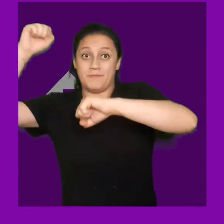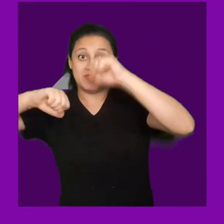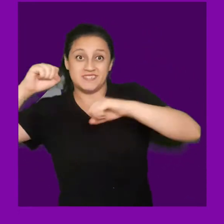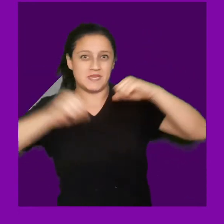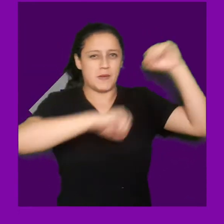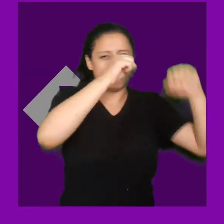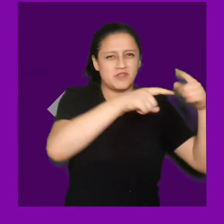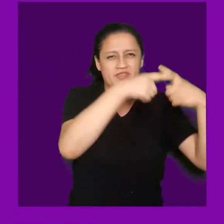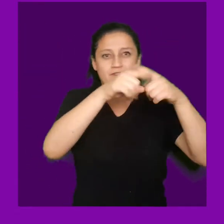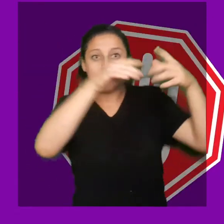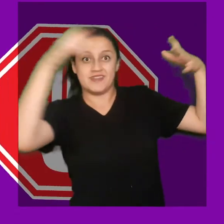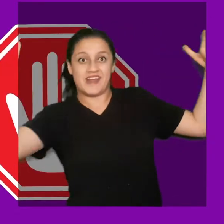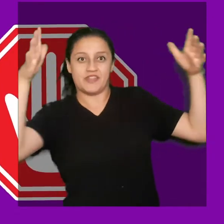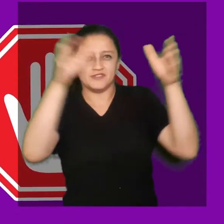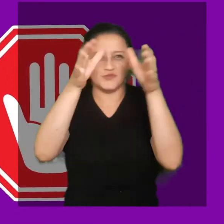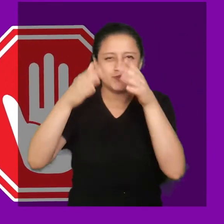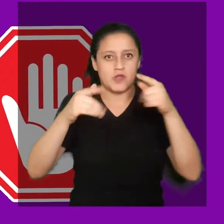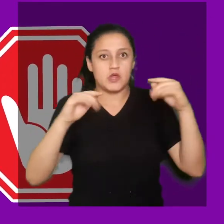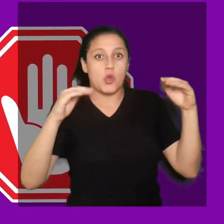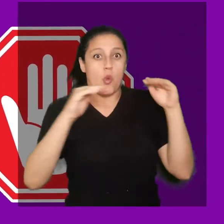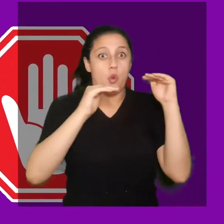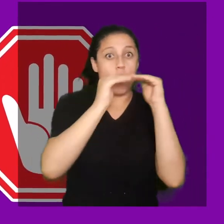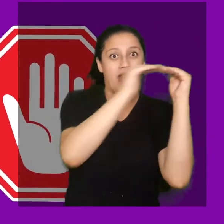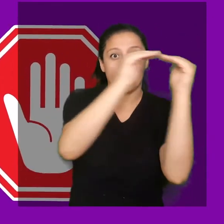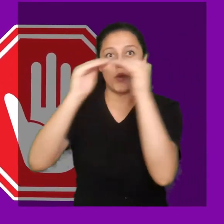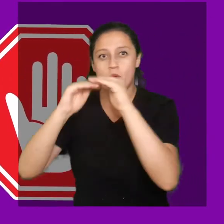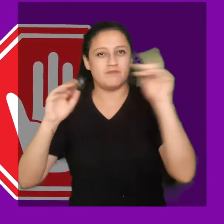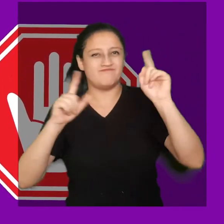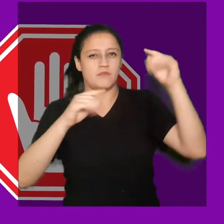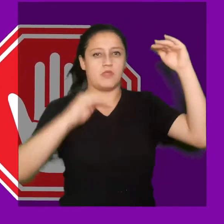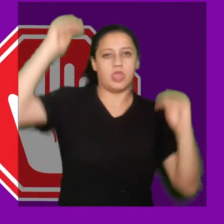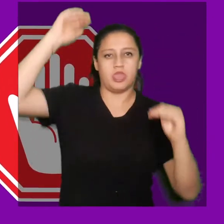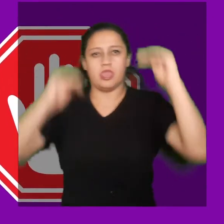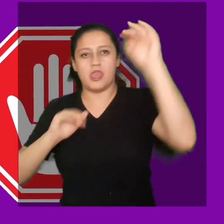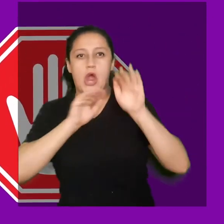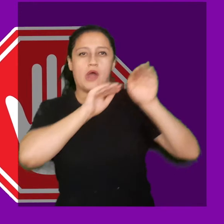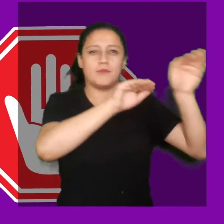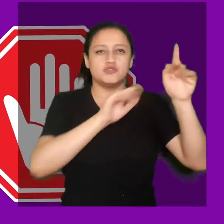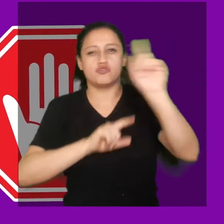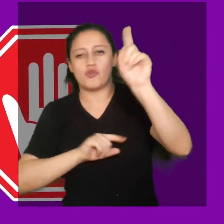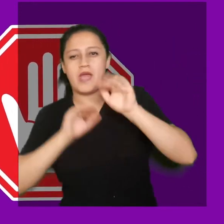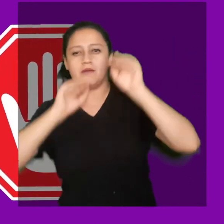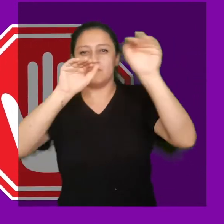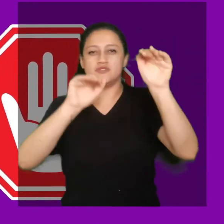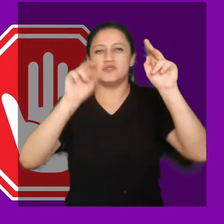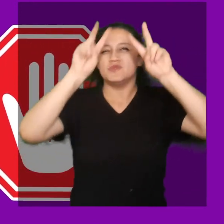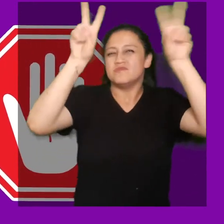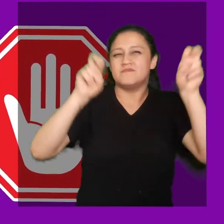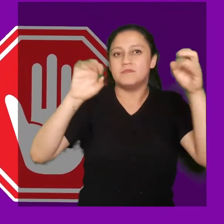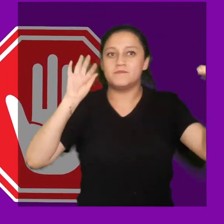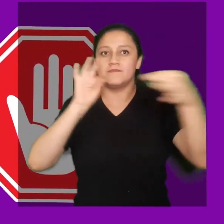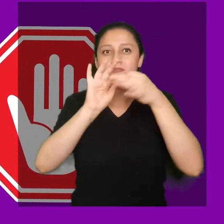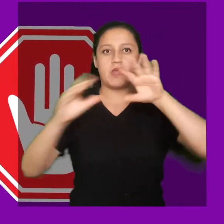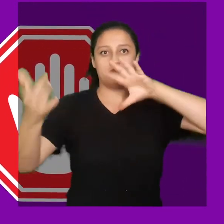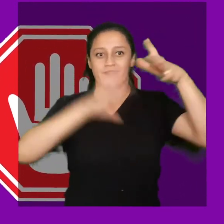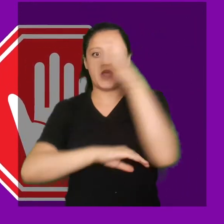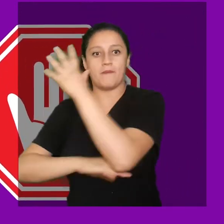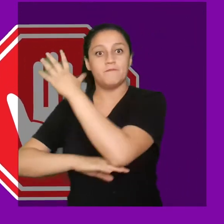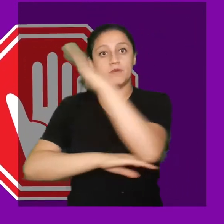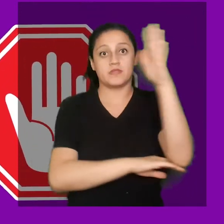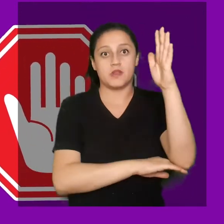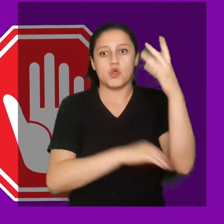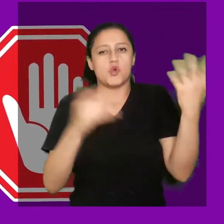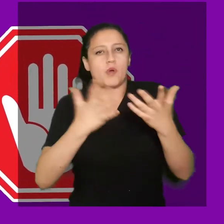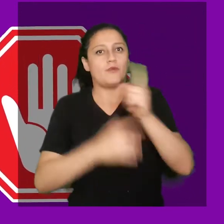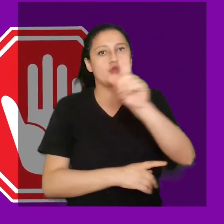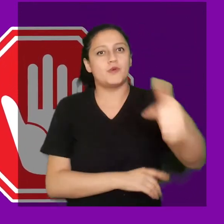argumentos tales como la arbitrariedad en la decisión de presentar estudios o declaraciones de impacto ambiental, la definición del rol